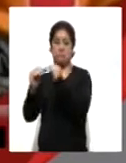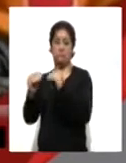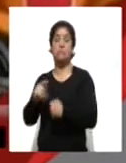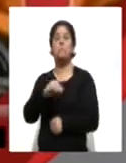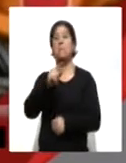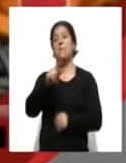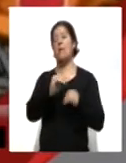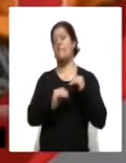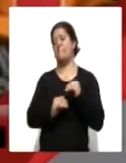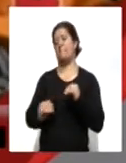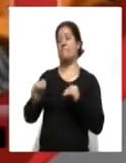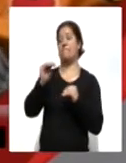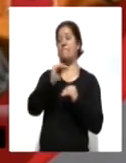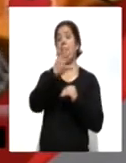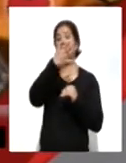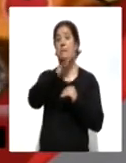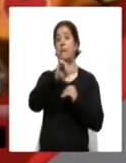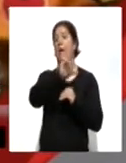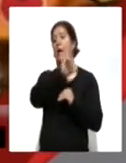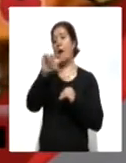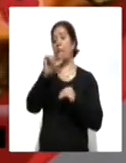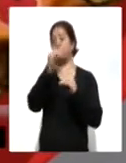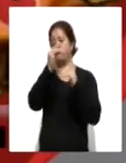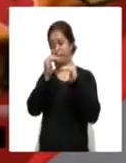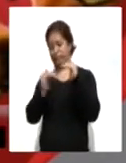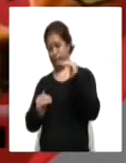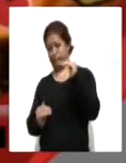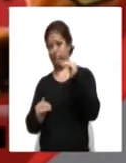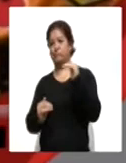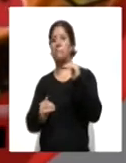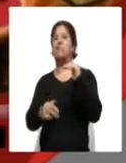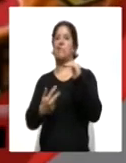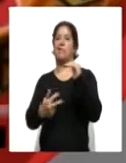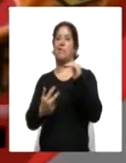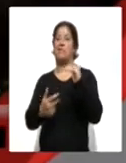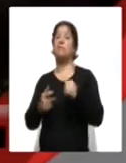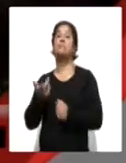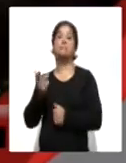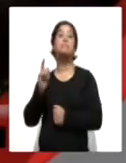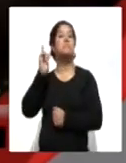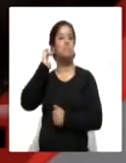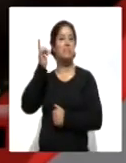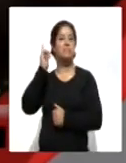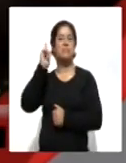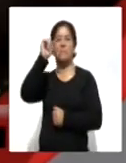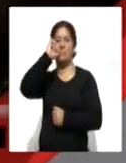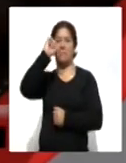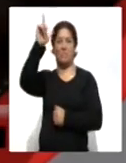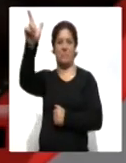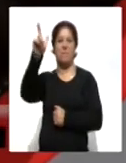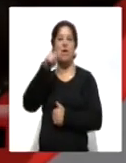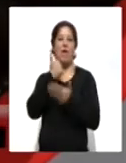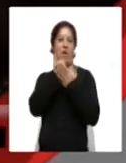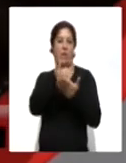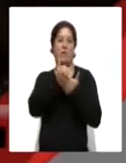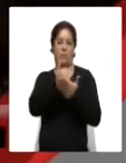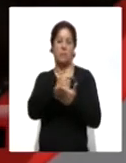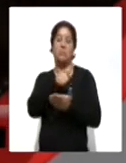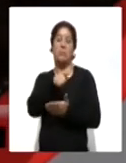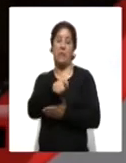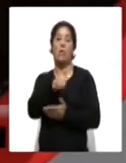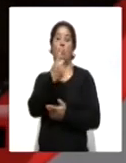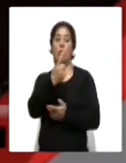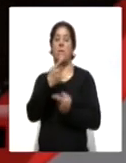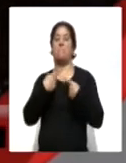a la décimo tercera posición. Habrá que ver si Nuno Espíritu Santo encuentra la fórmula para sumar unidades sin uno de sus